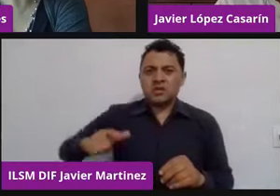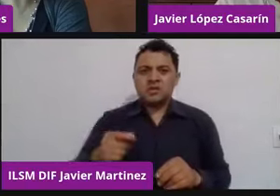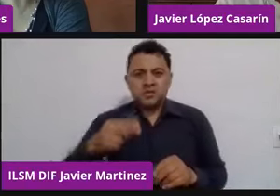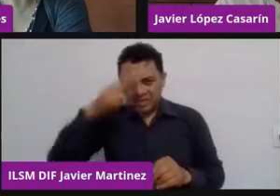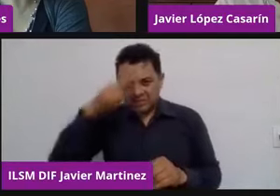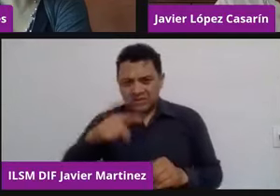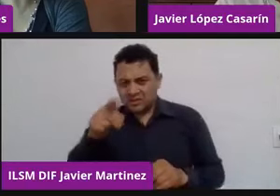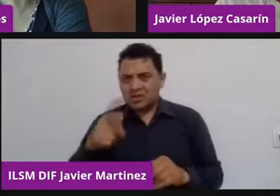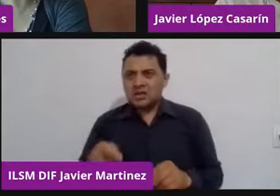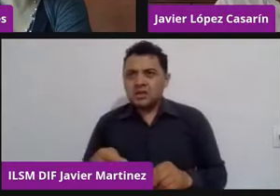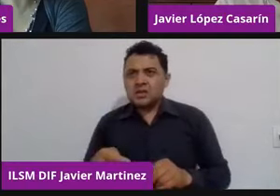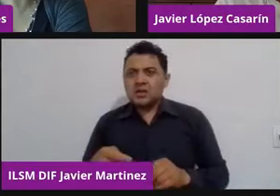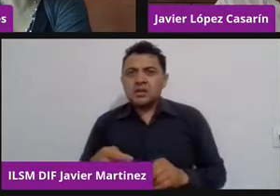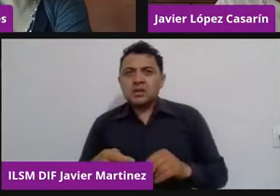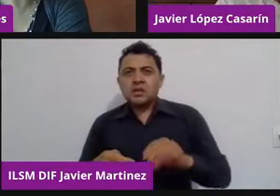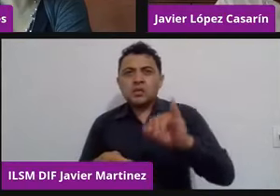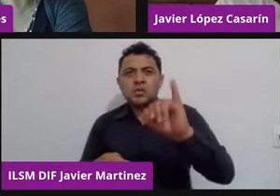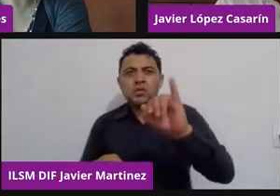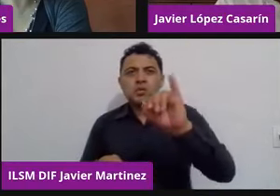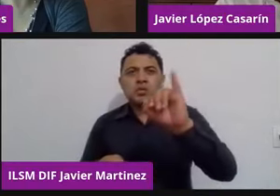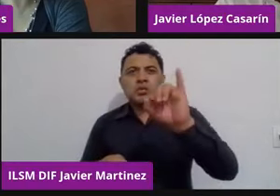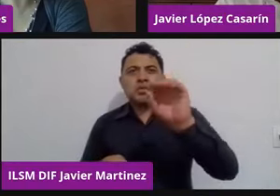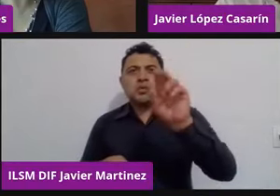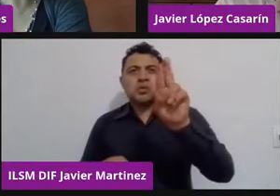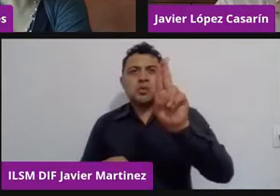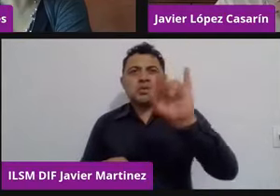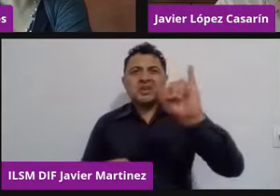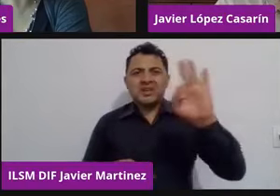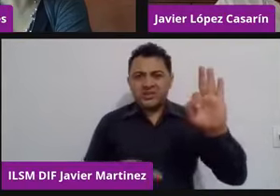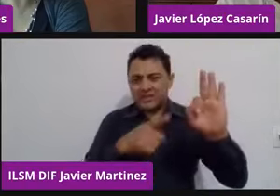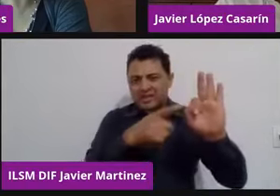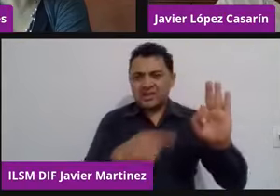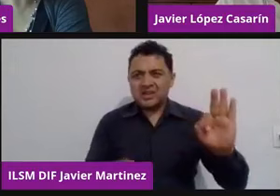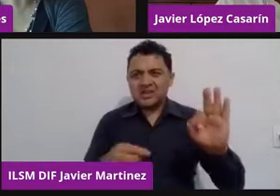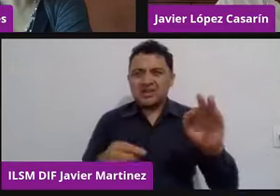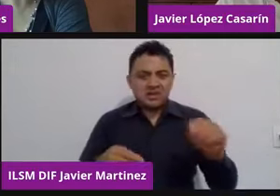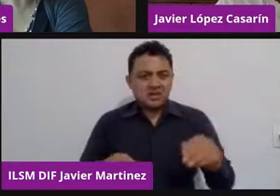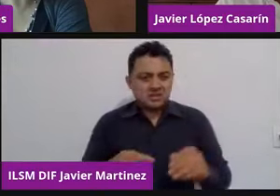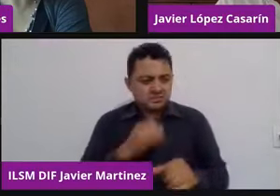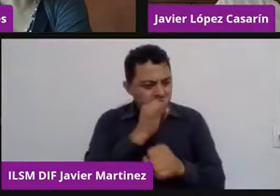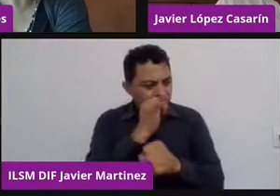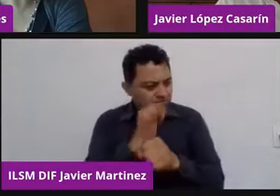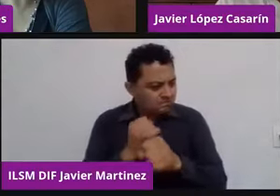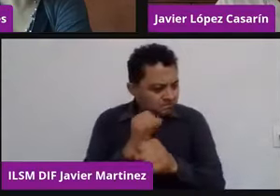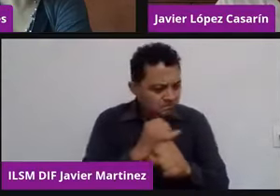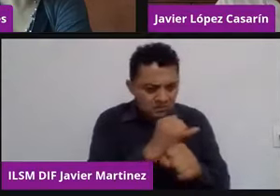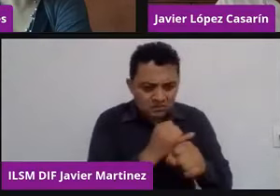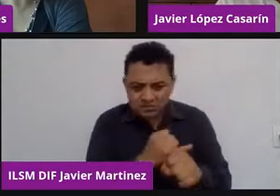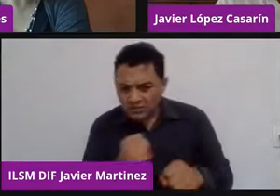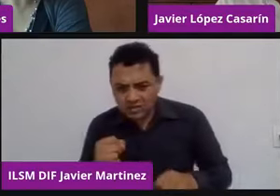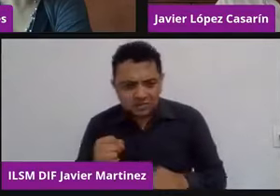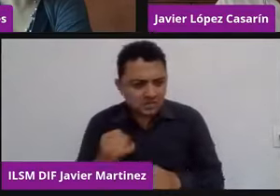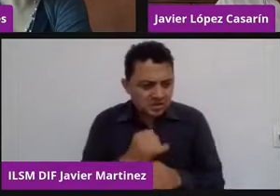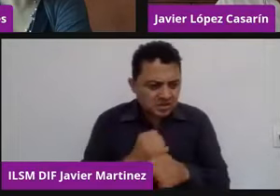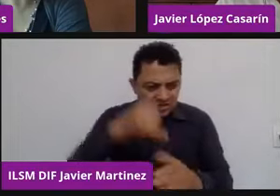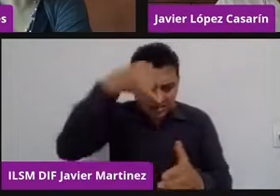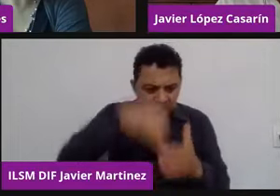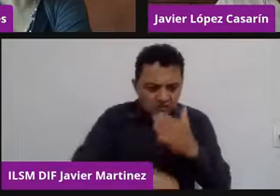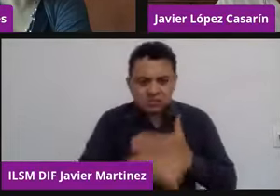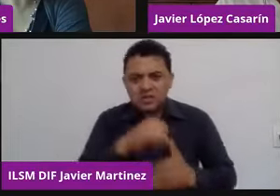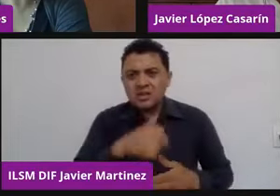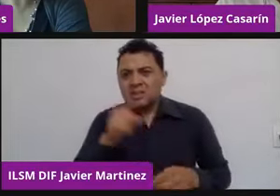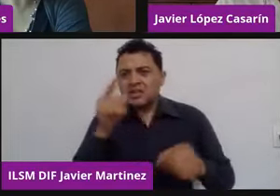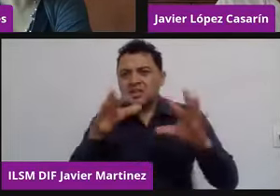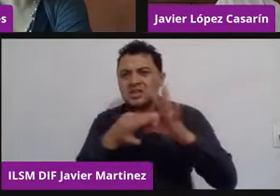la UIF, tendría que rascarte para poderte responder exactamente qué hubo, pero señalaba algo